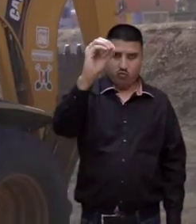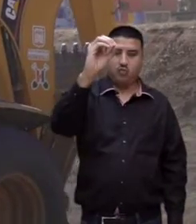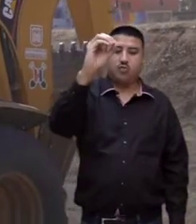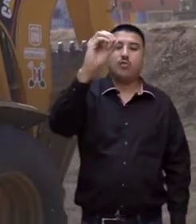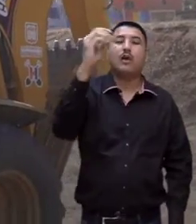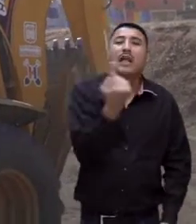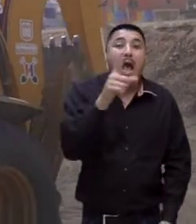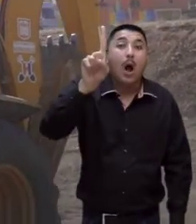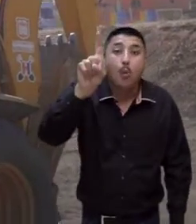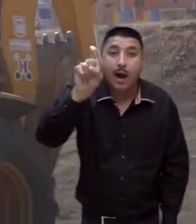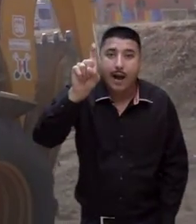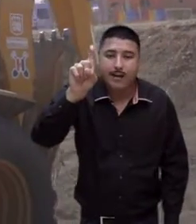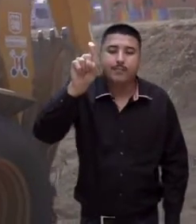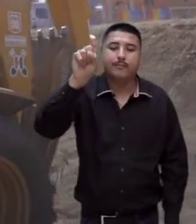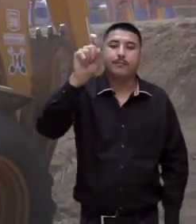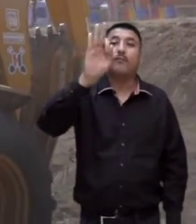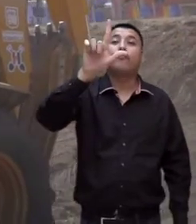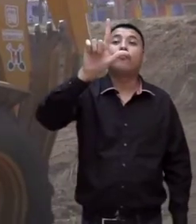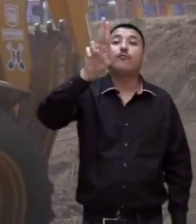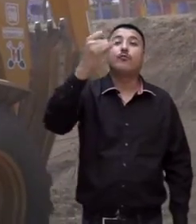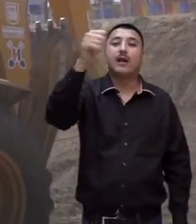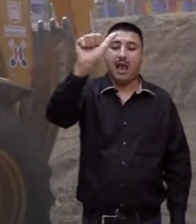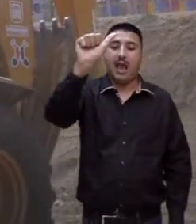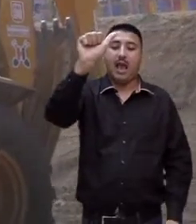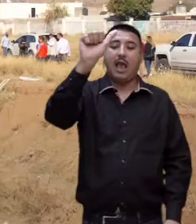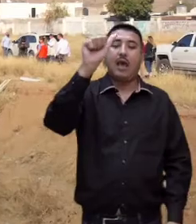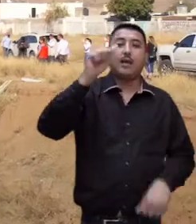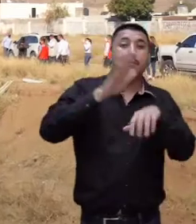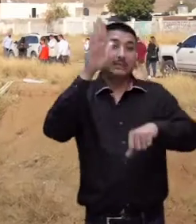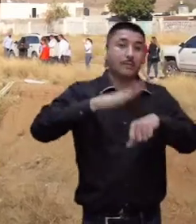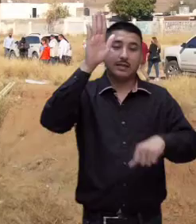Mantenerlos libres de basura es tarea de todas y todos.